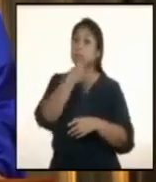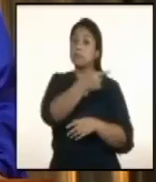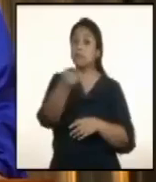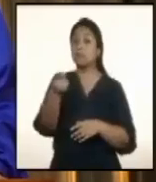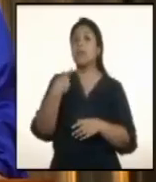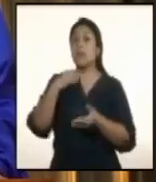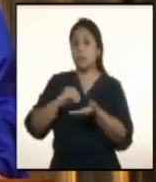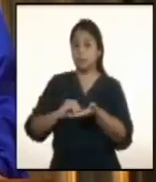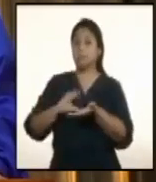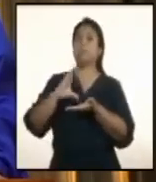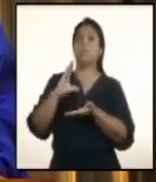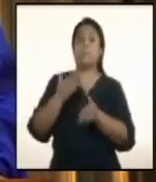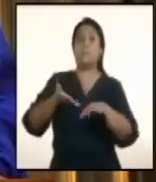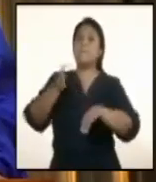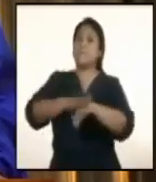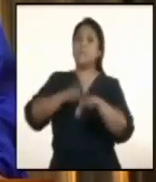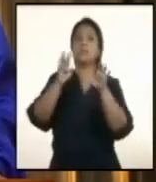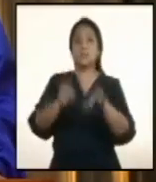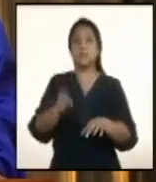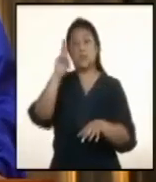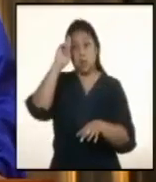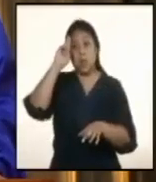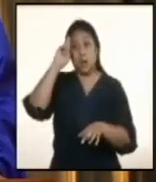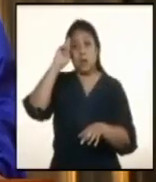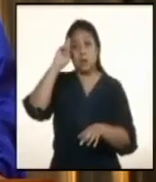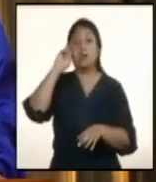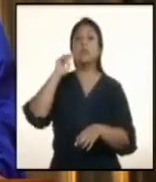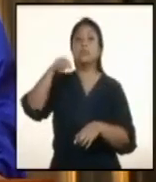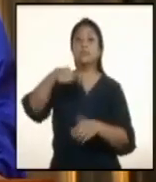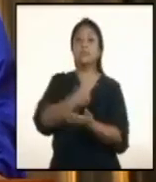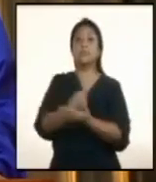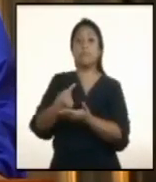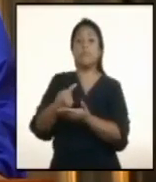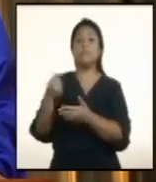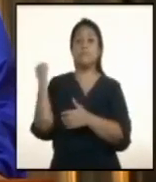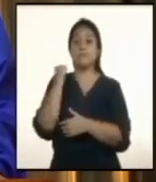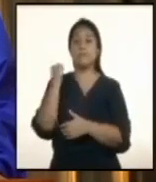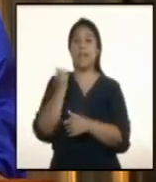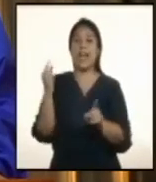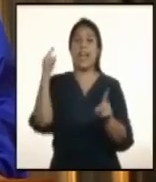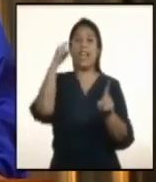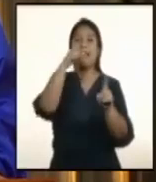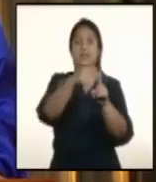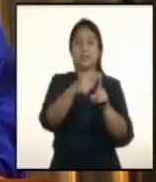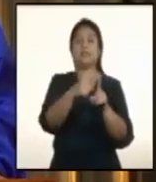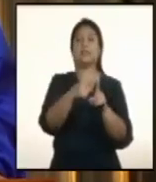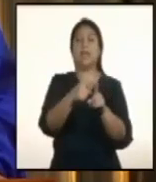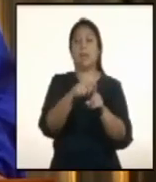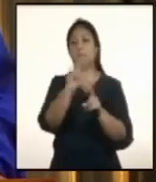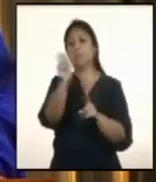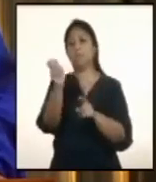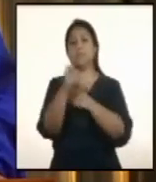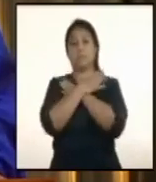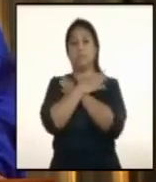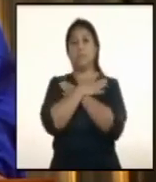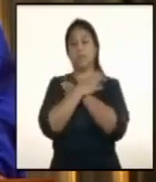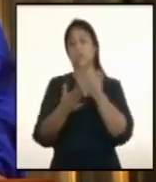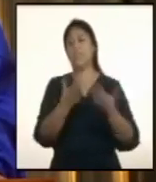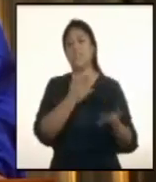previsible, que se iba a dar en las últimas semanas de este mes hasta la mitad del mes entrante.